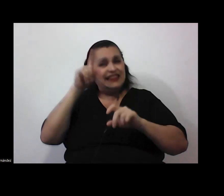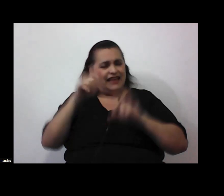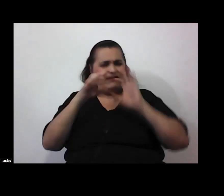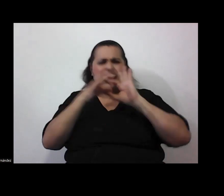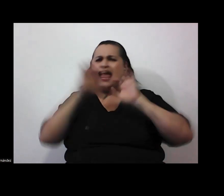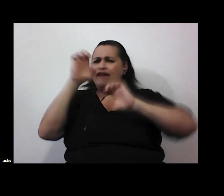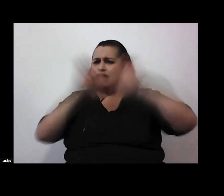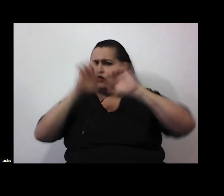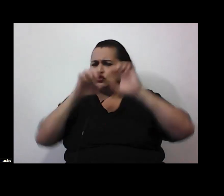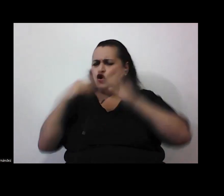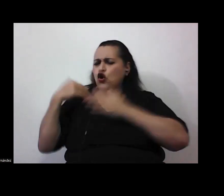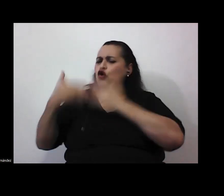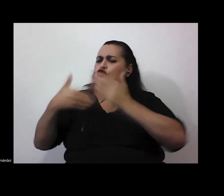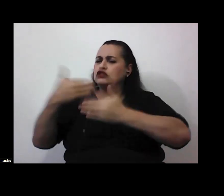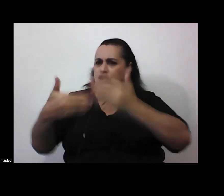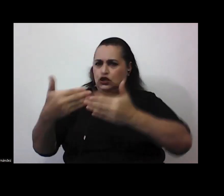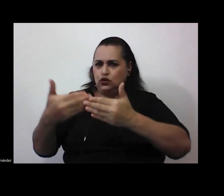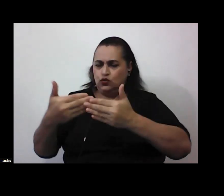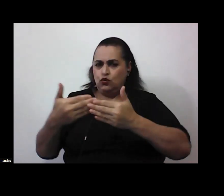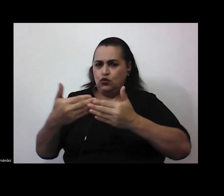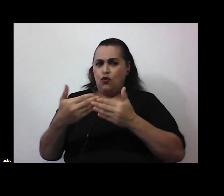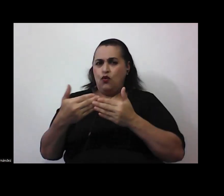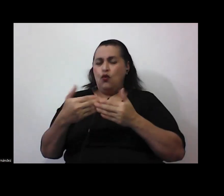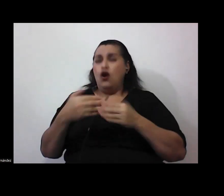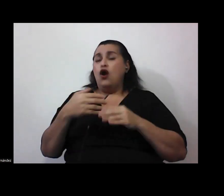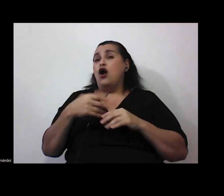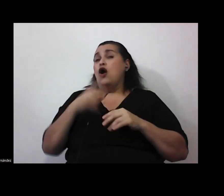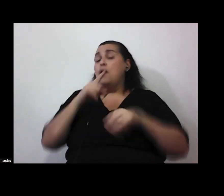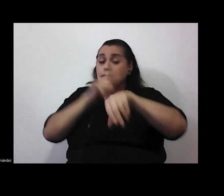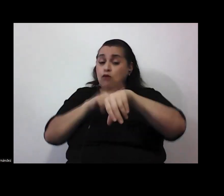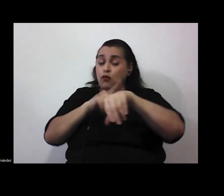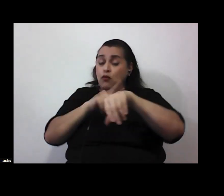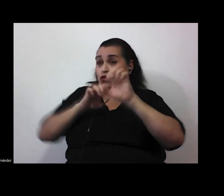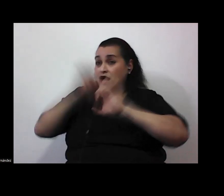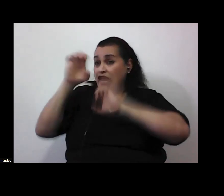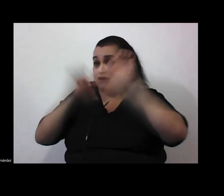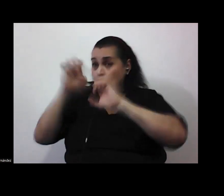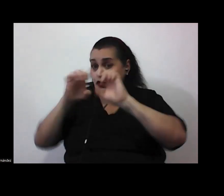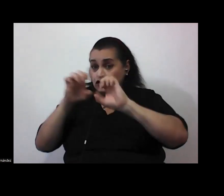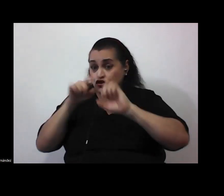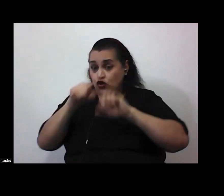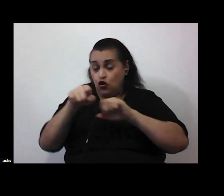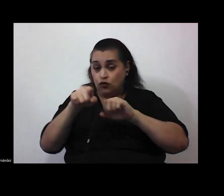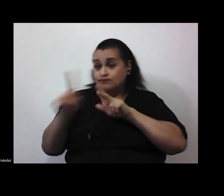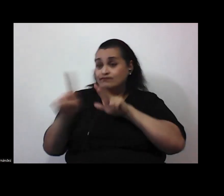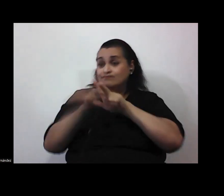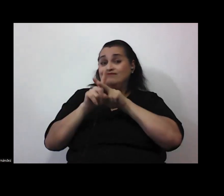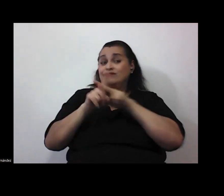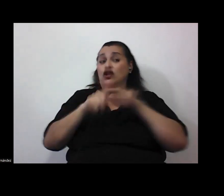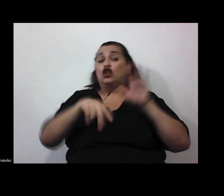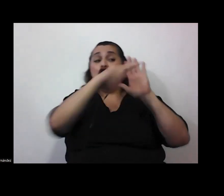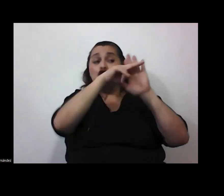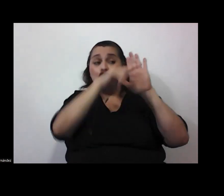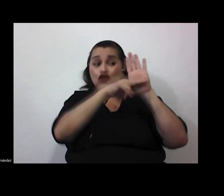aclarado esto en una instancia específica de evaluación de la cual se va a derivar la calificación la nota